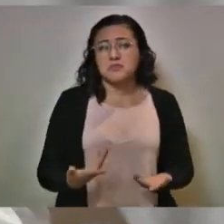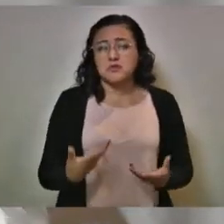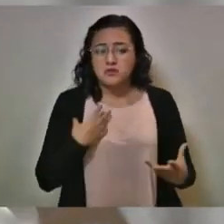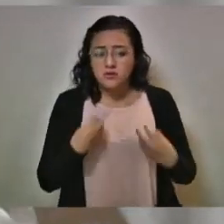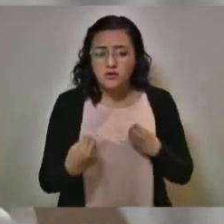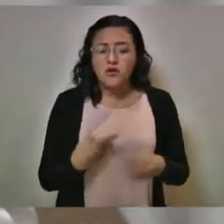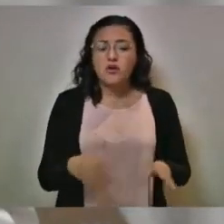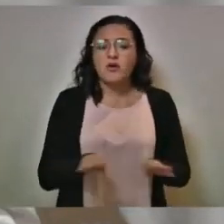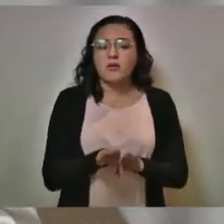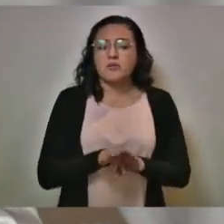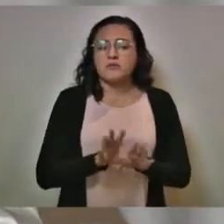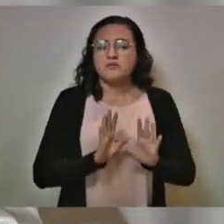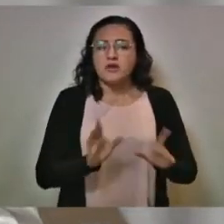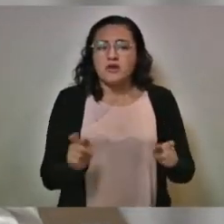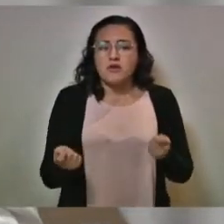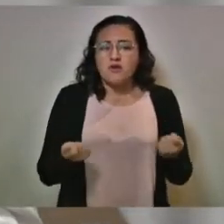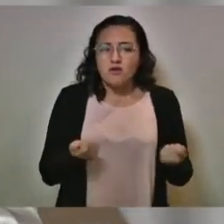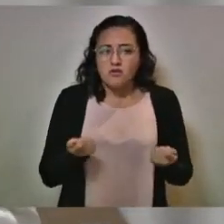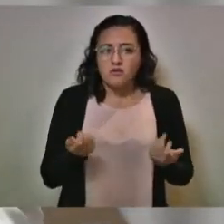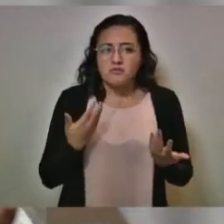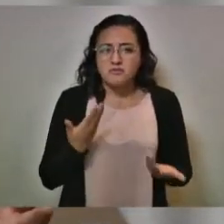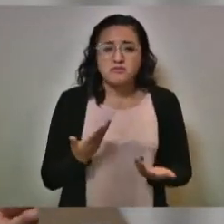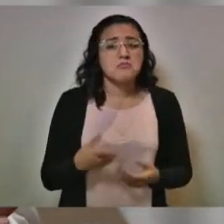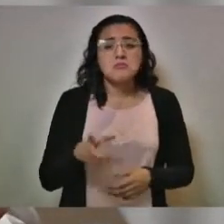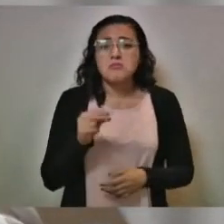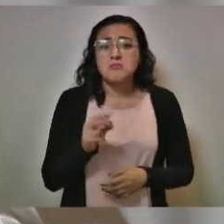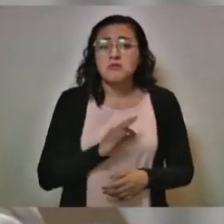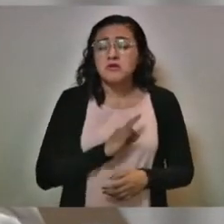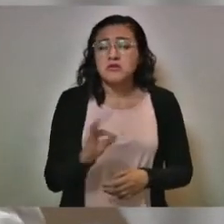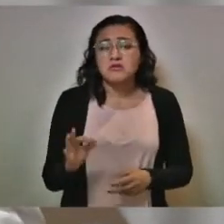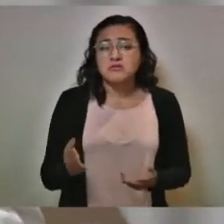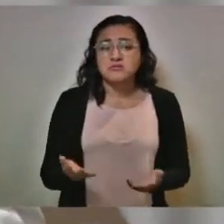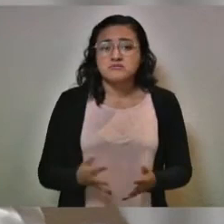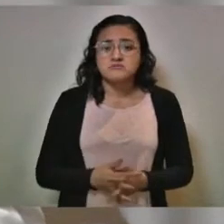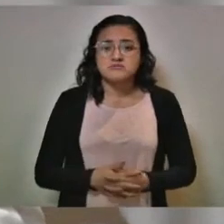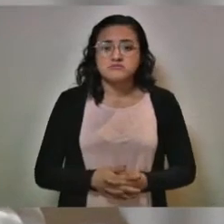domada, como decimos, no se va a cumplir.